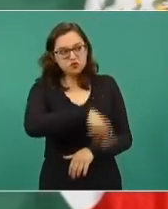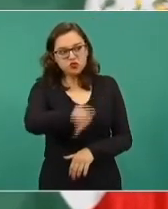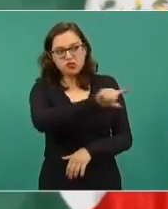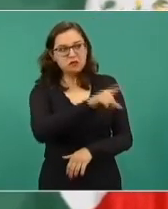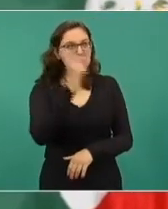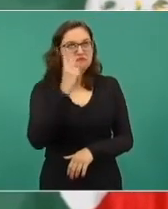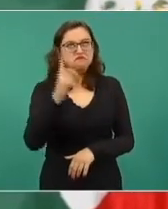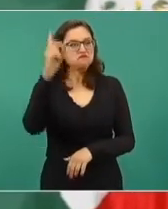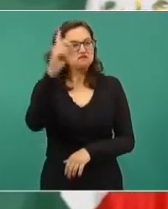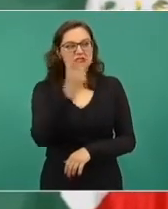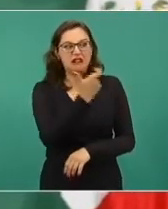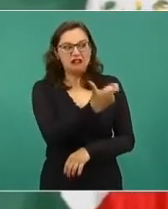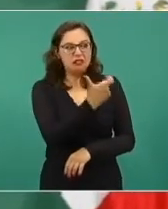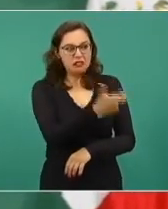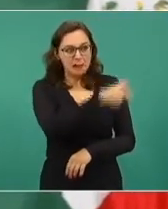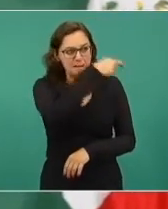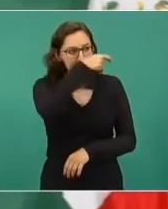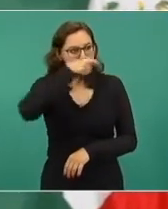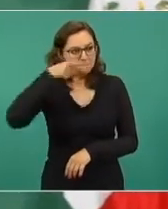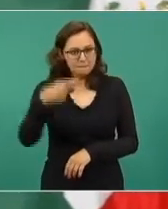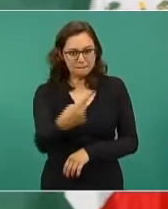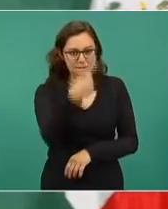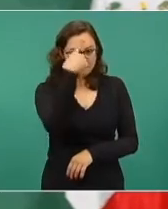odio que le cortaron la cabeza